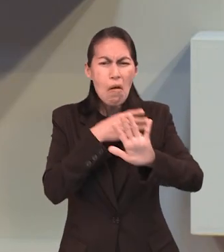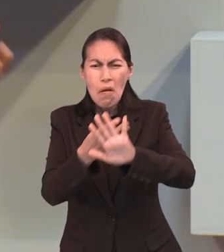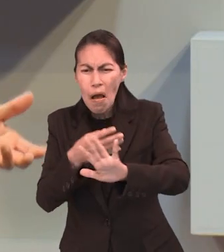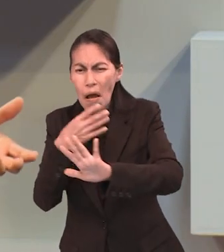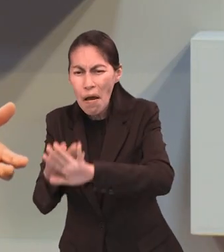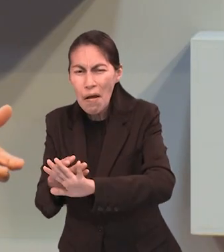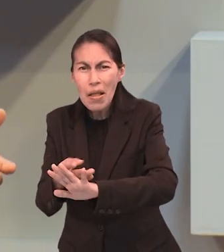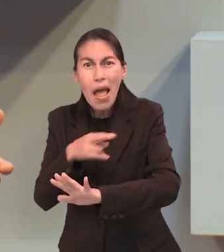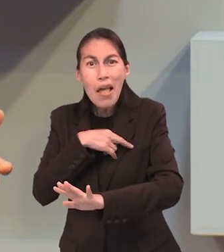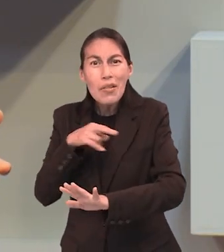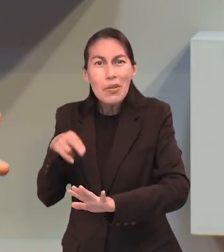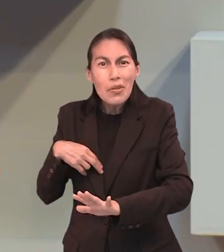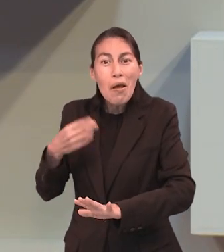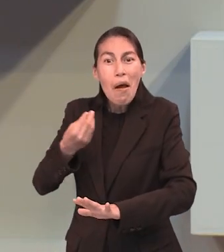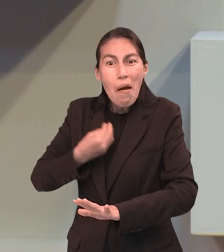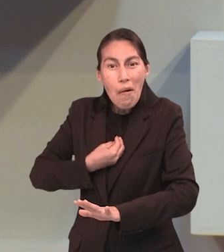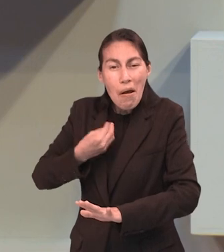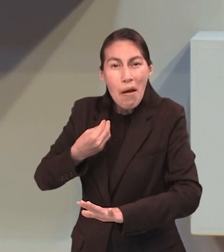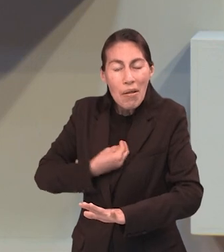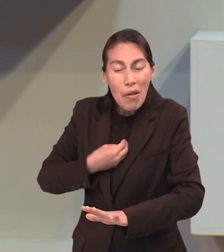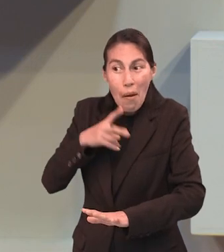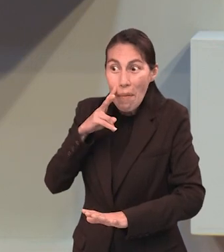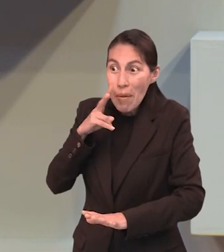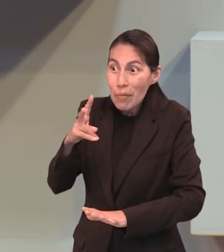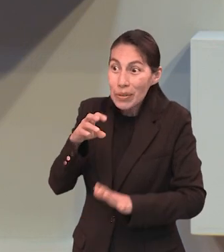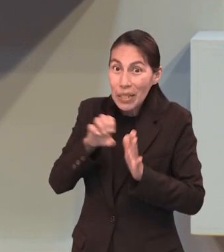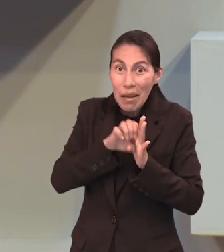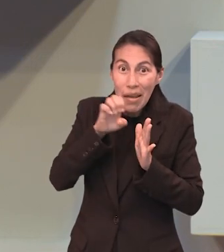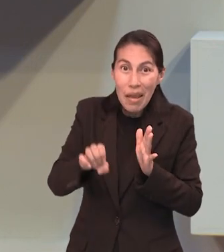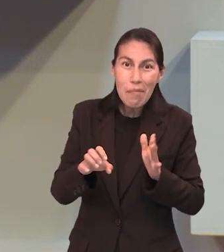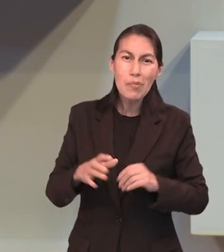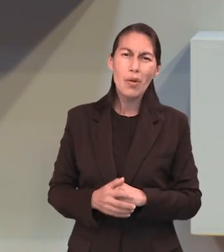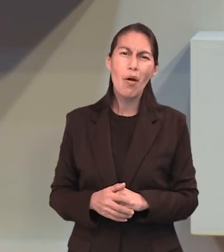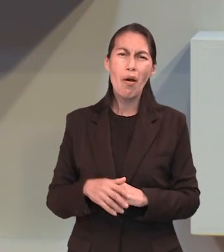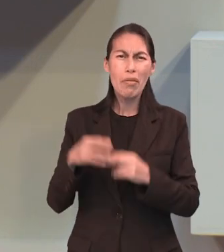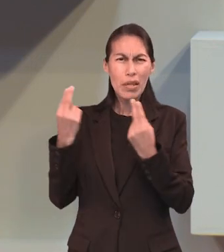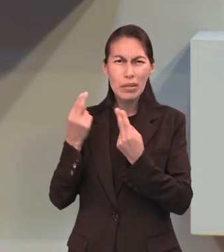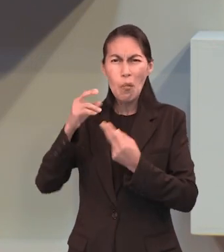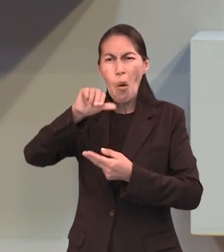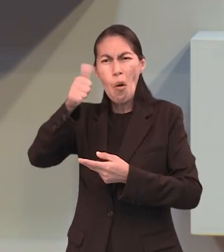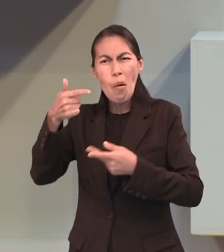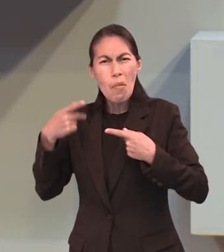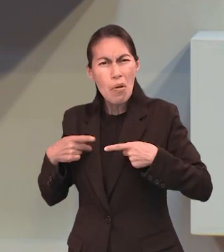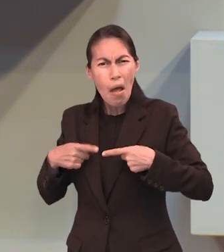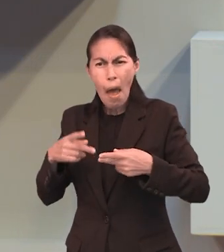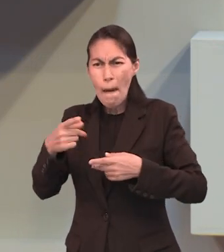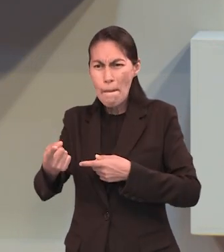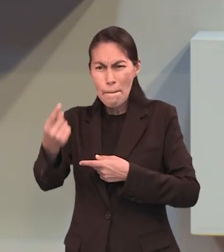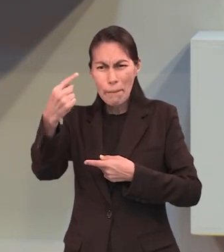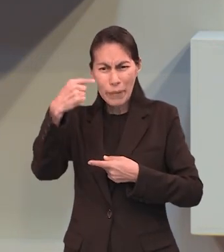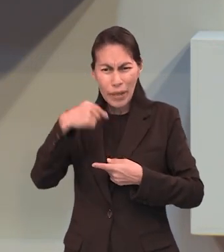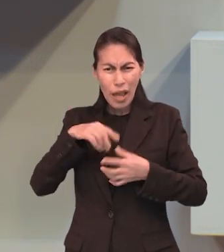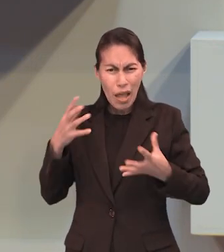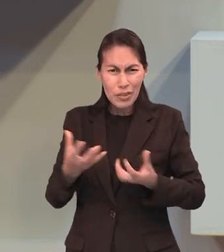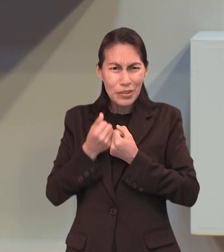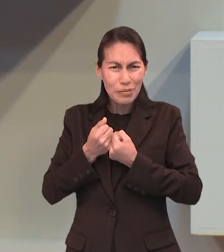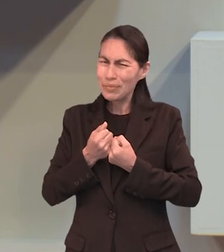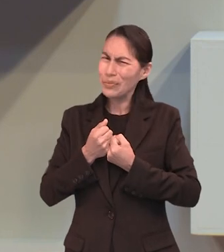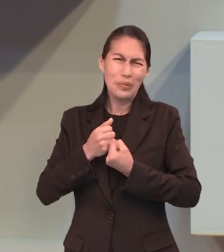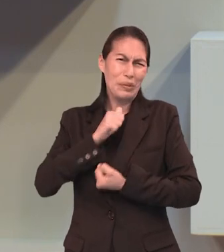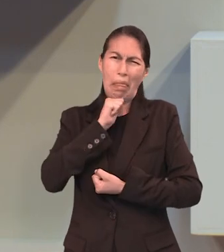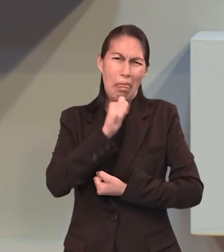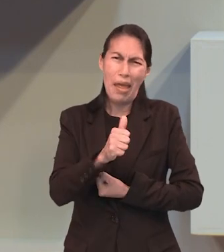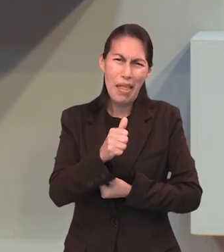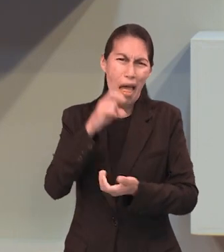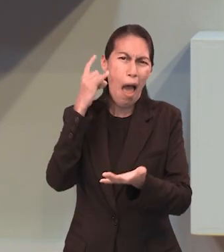no necesitamos otro. Una vez y para siempre. Por eso nosotros hoy en día podemos